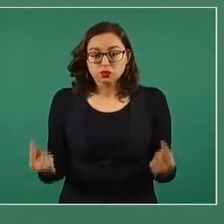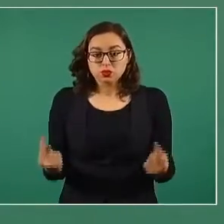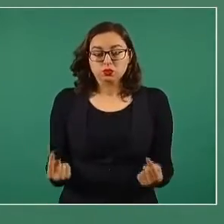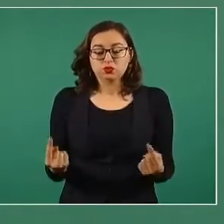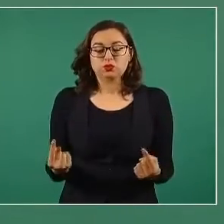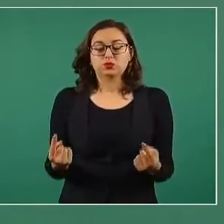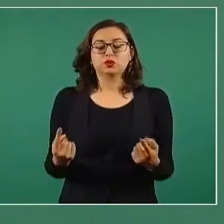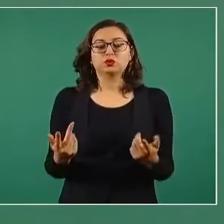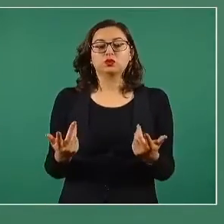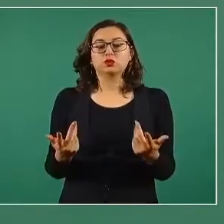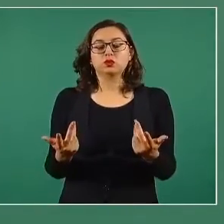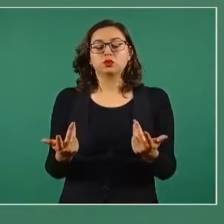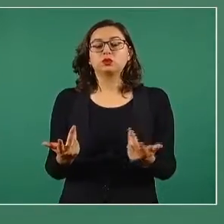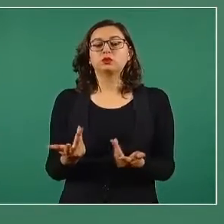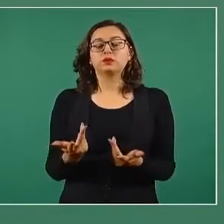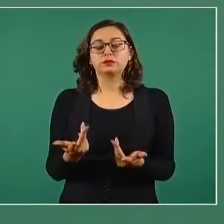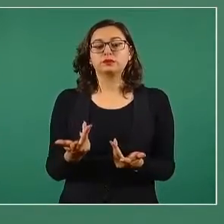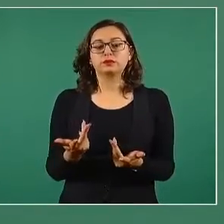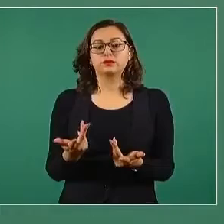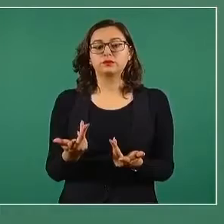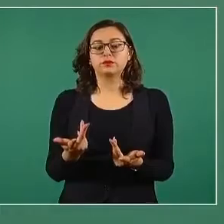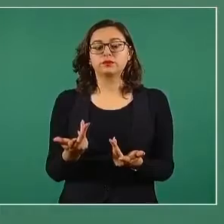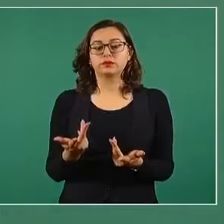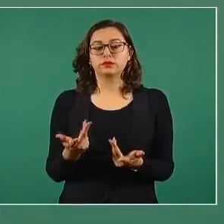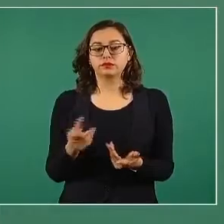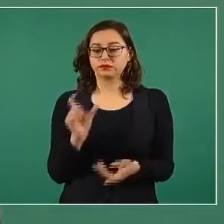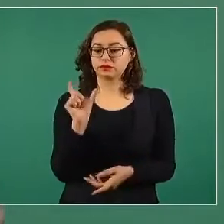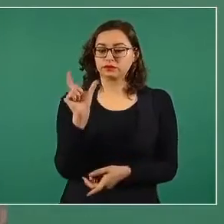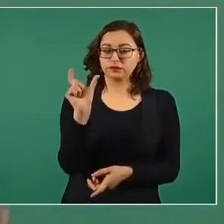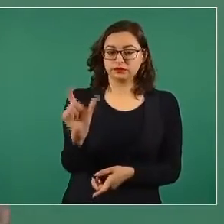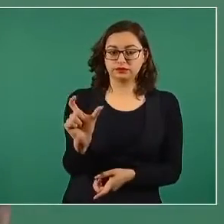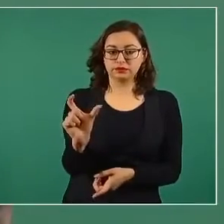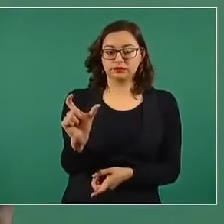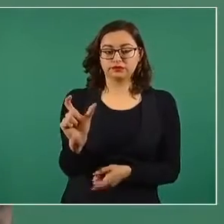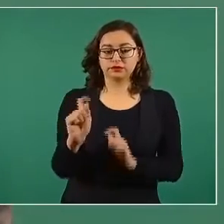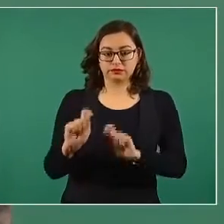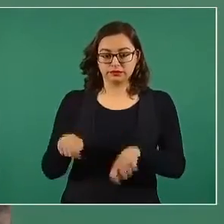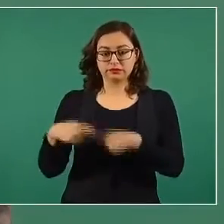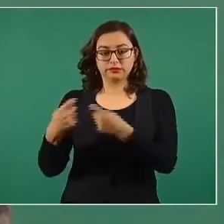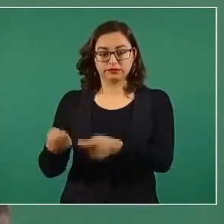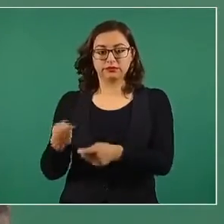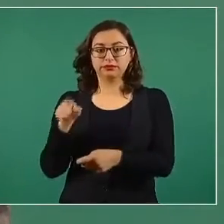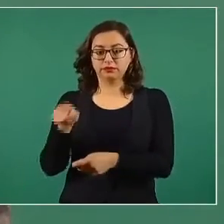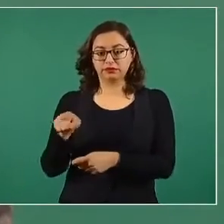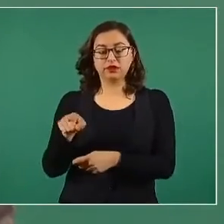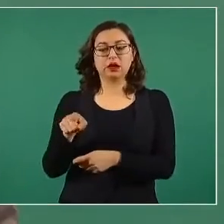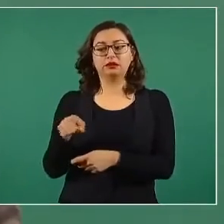tener una tarjeta para ir